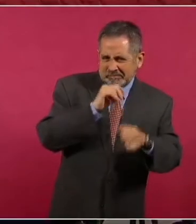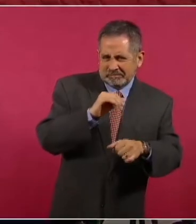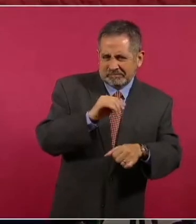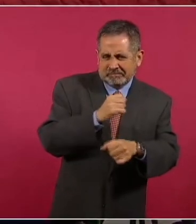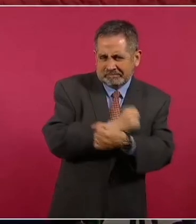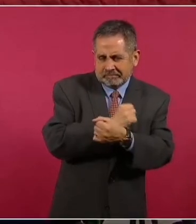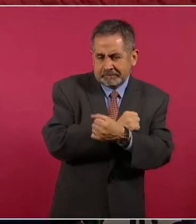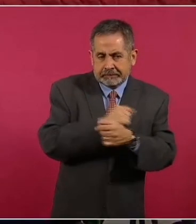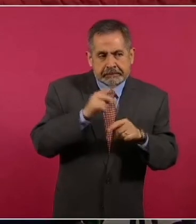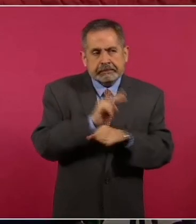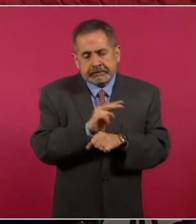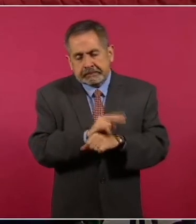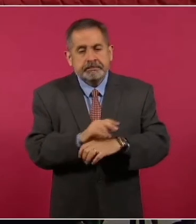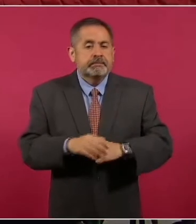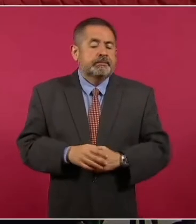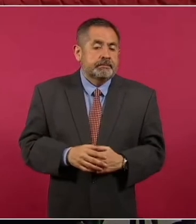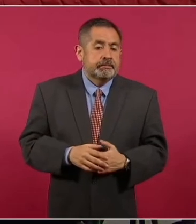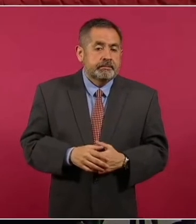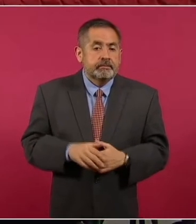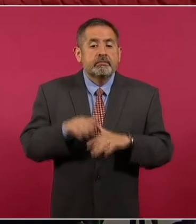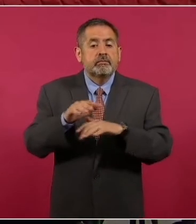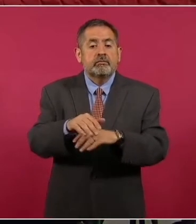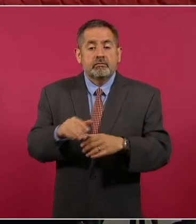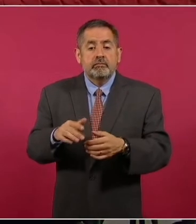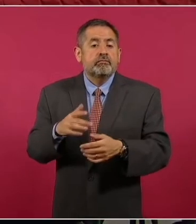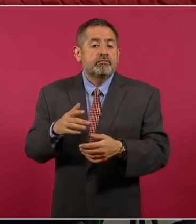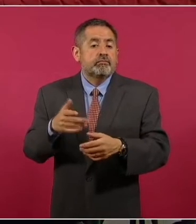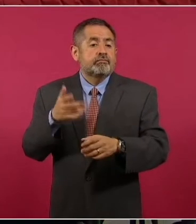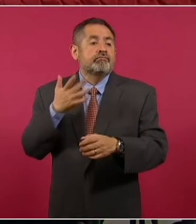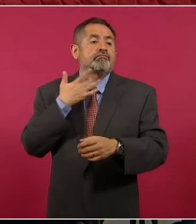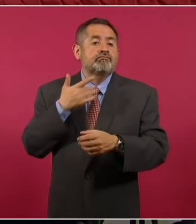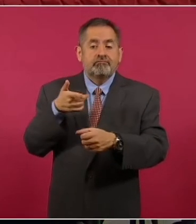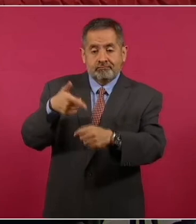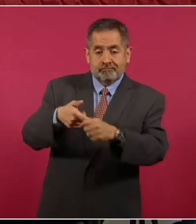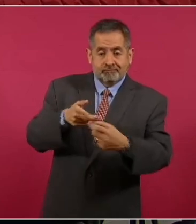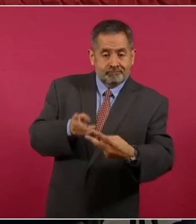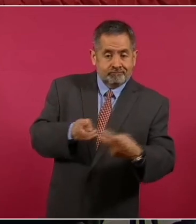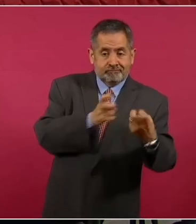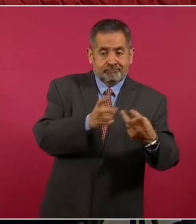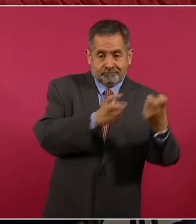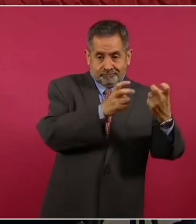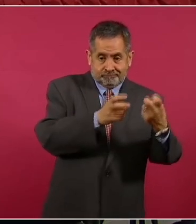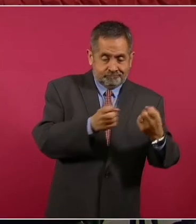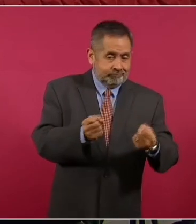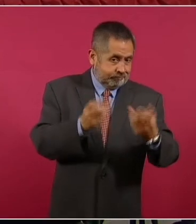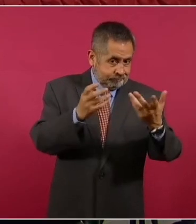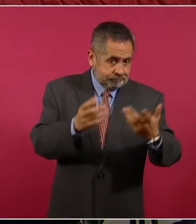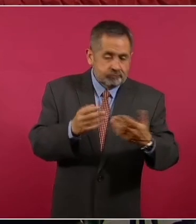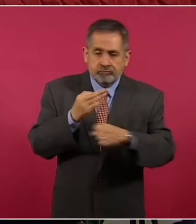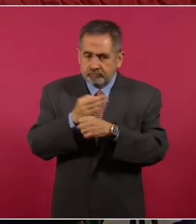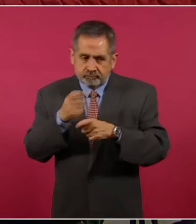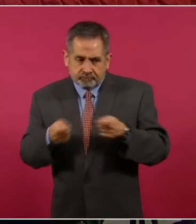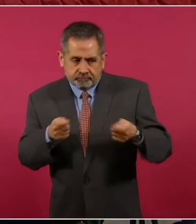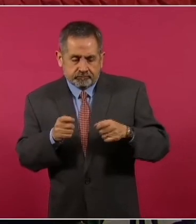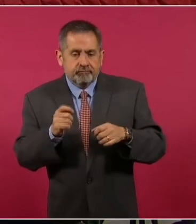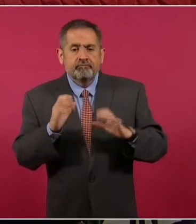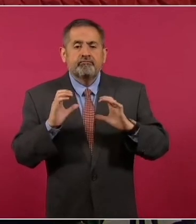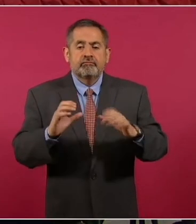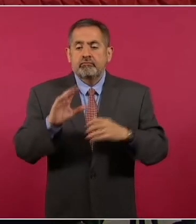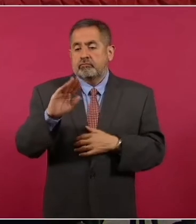En el caso del robo de hidrocarburos, en lo que va de la administración, se lleva un 92